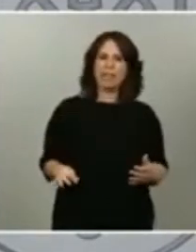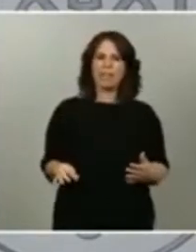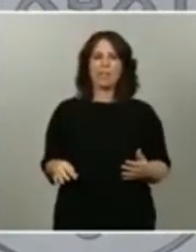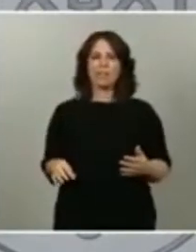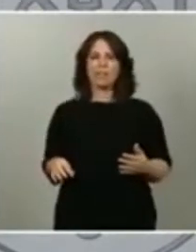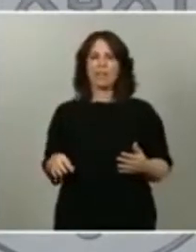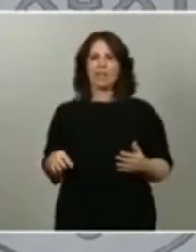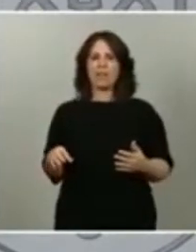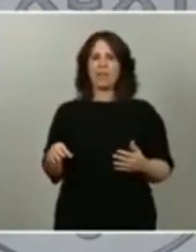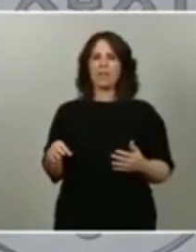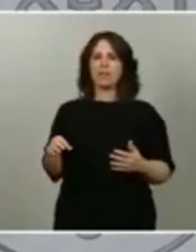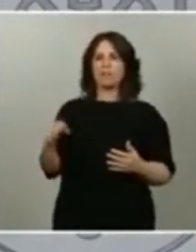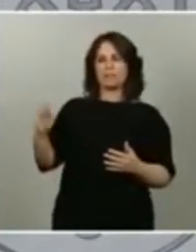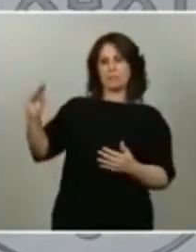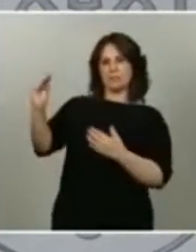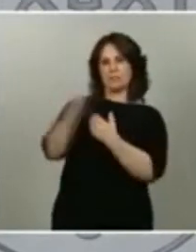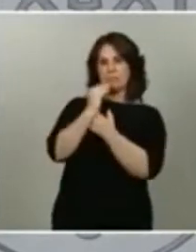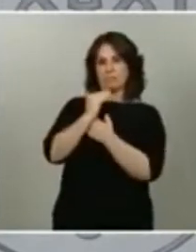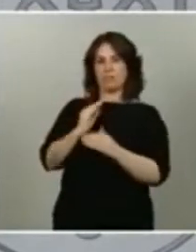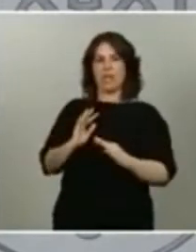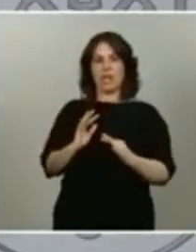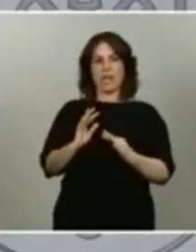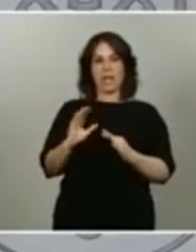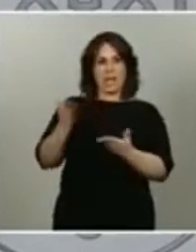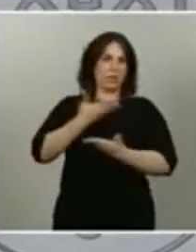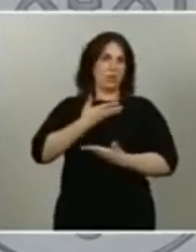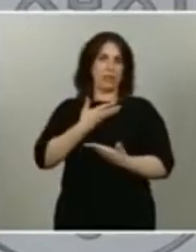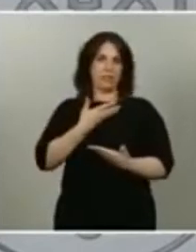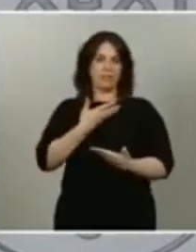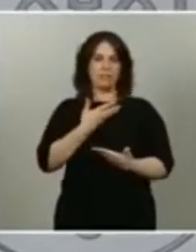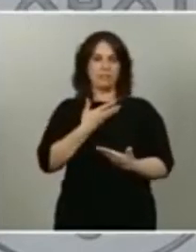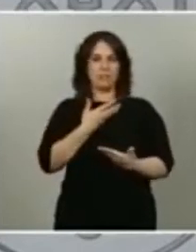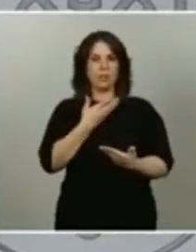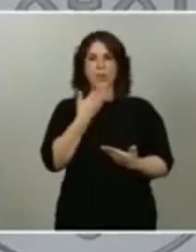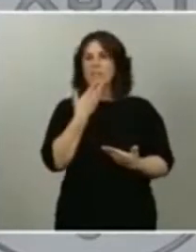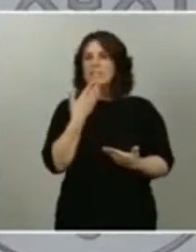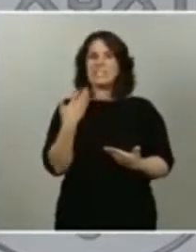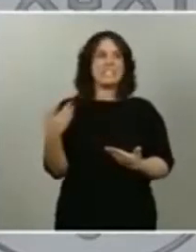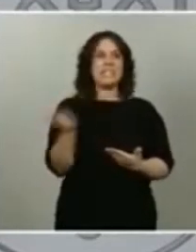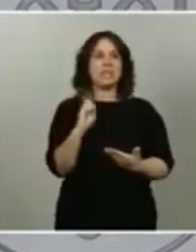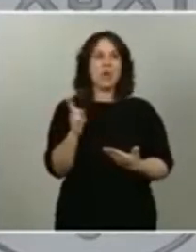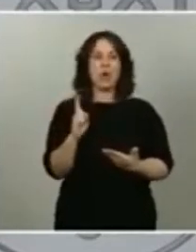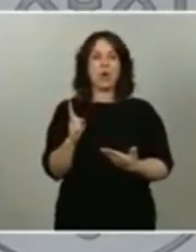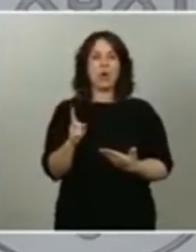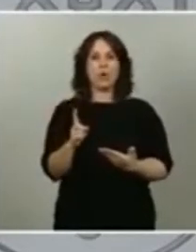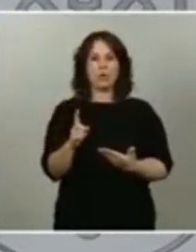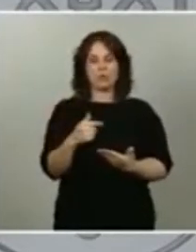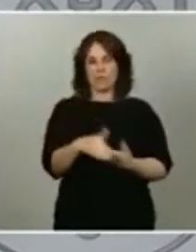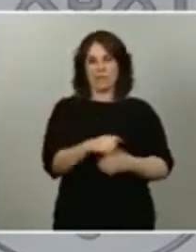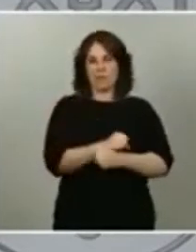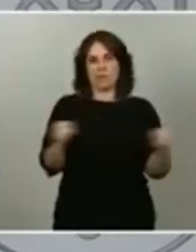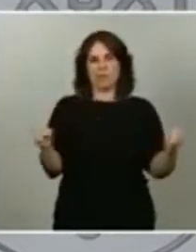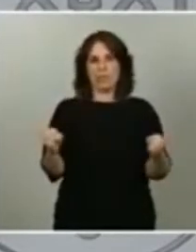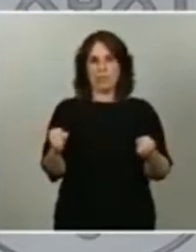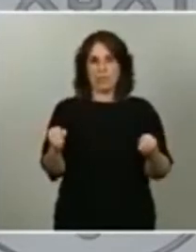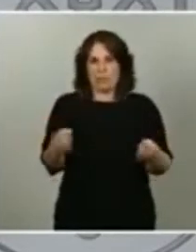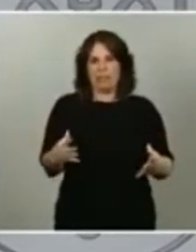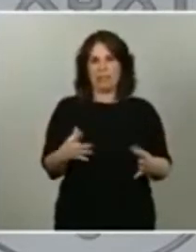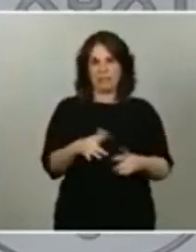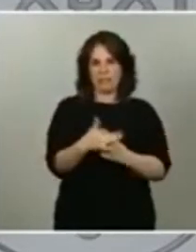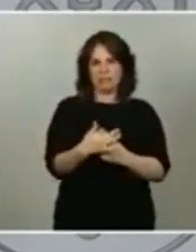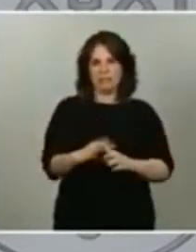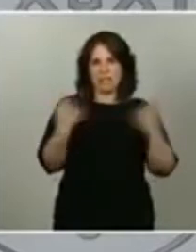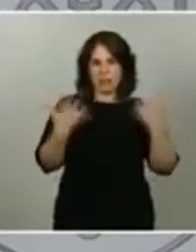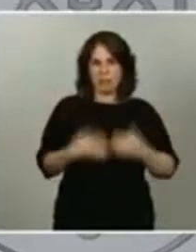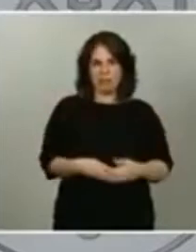podamos aprovecharnos. Sin ellas, será imposible salir con vigor y con fortaleza de esta situación de pandemia.